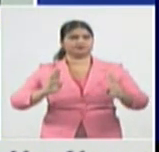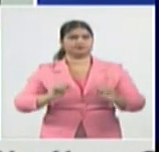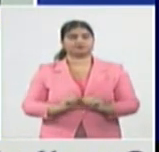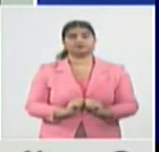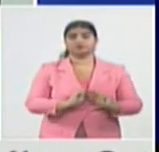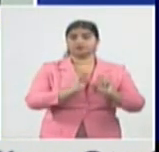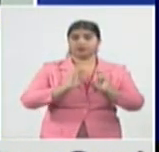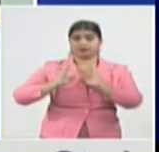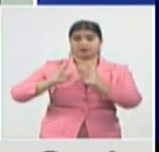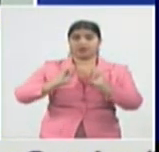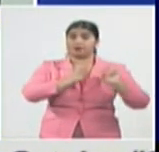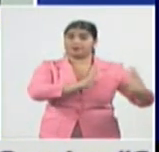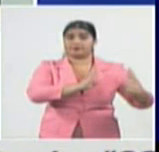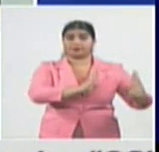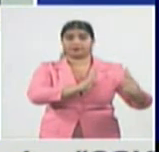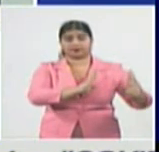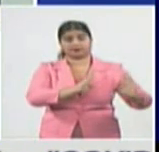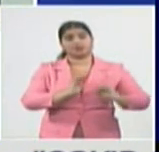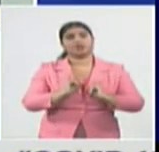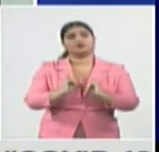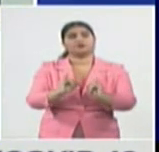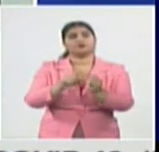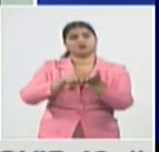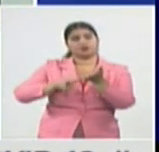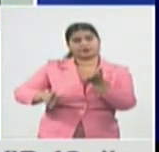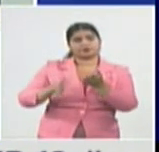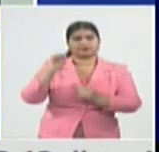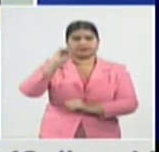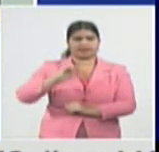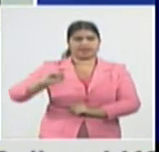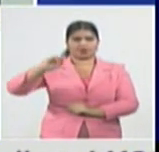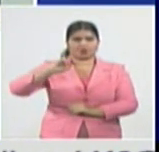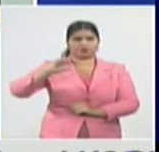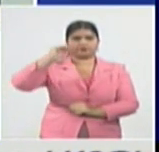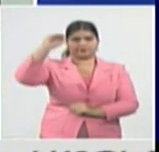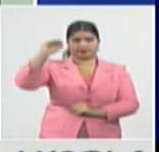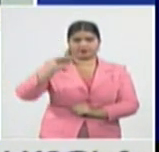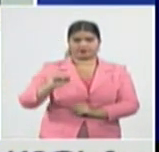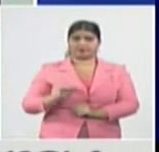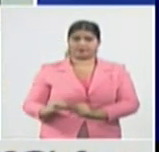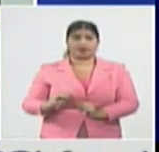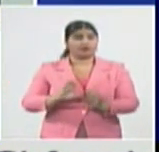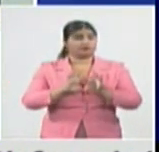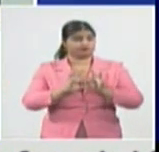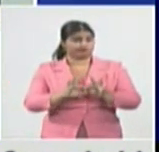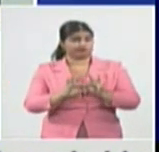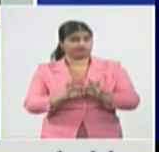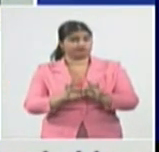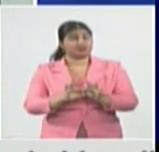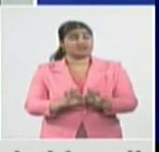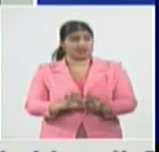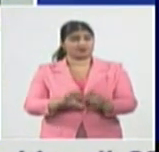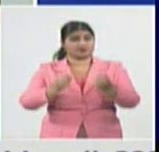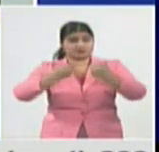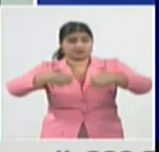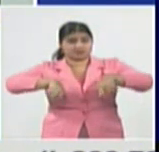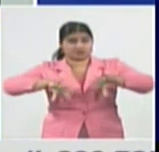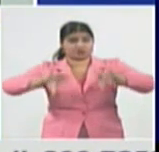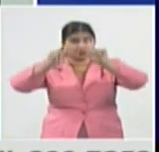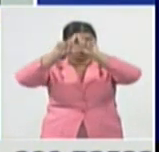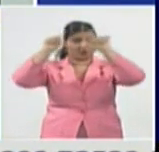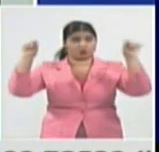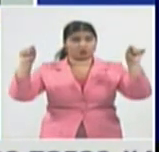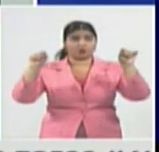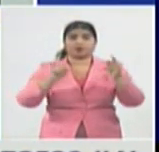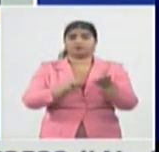discretamente inferior a la del día de ayer, y se mantienen, como las provincias, con este comportamiento que se acaba